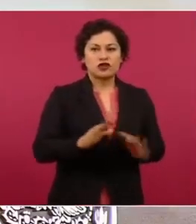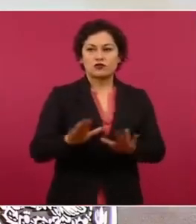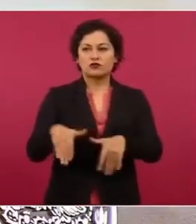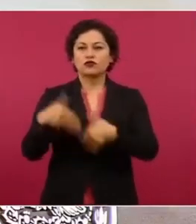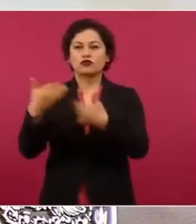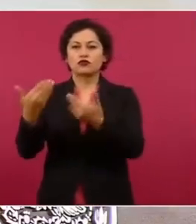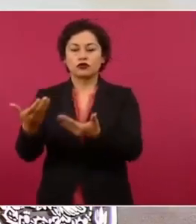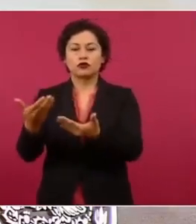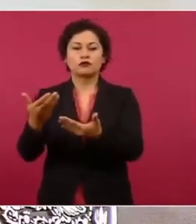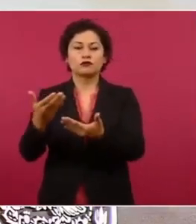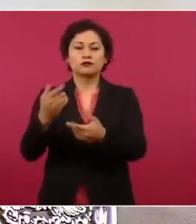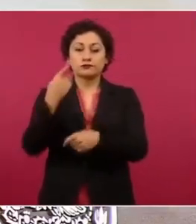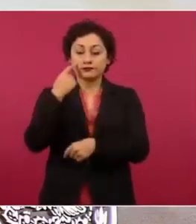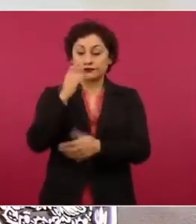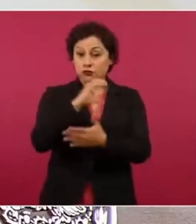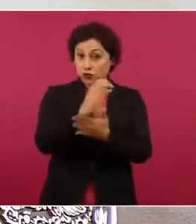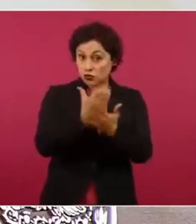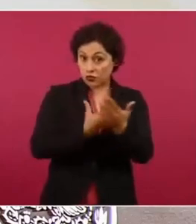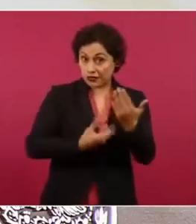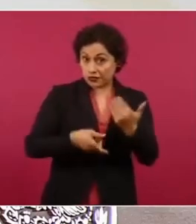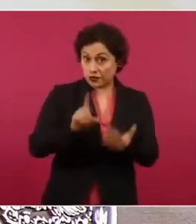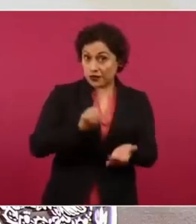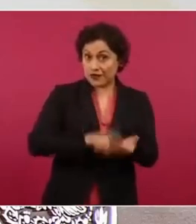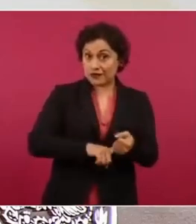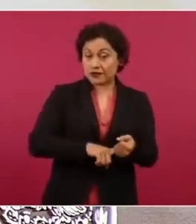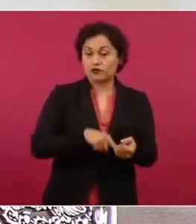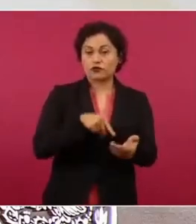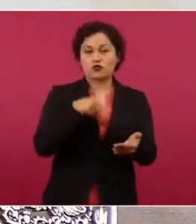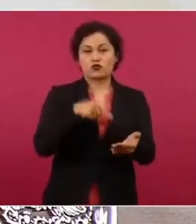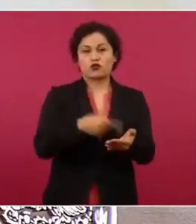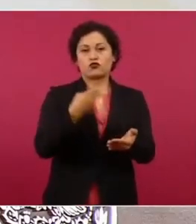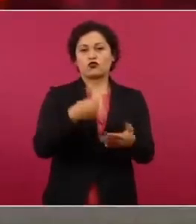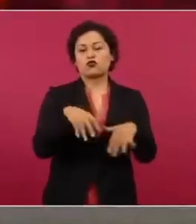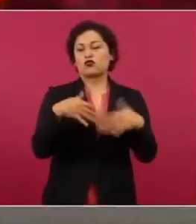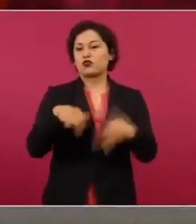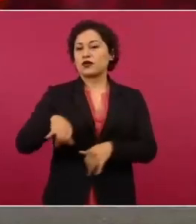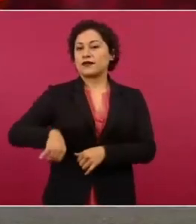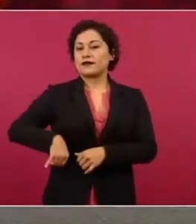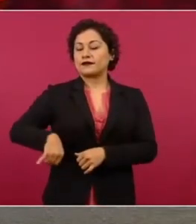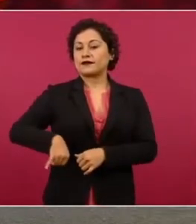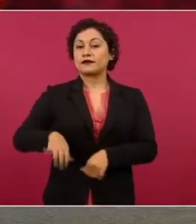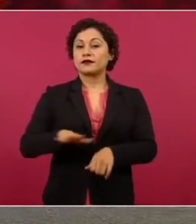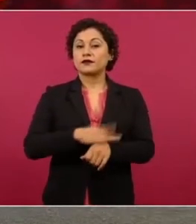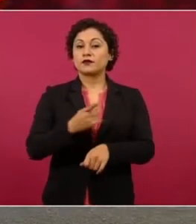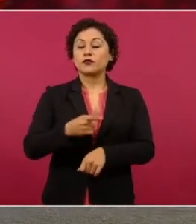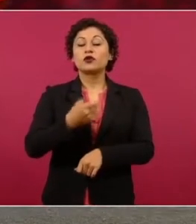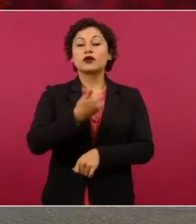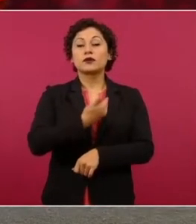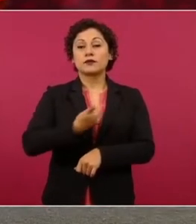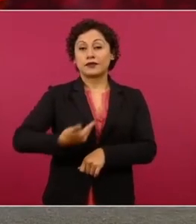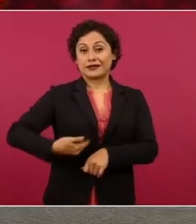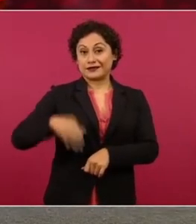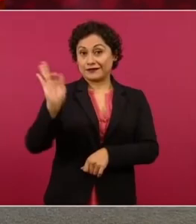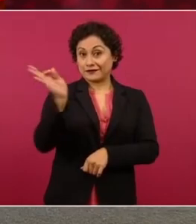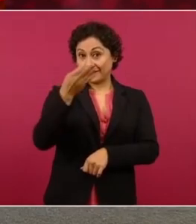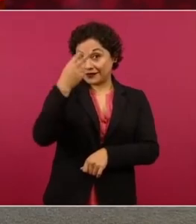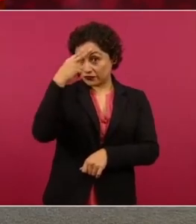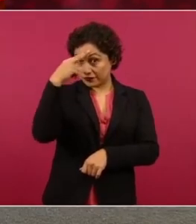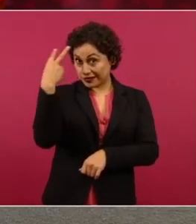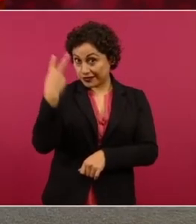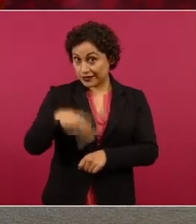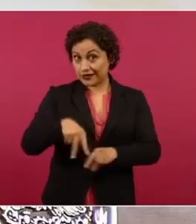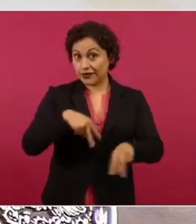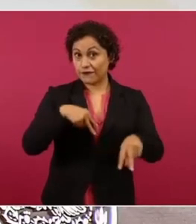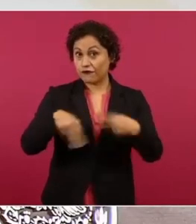Contratos por dentro es peculiarmente interesante porque está hablando el presidente de la Federación Mexicana de Fútbol